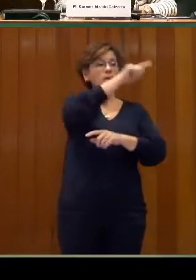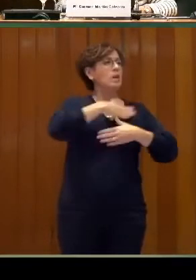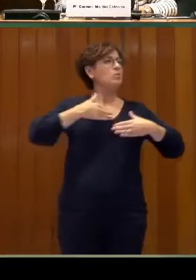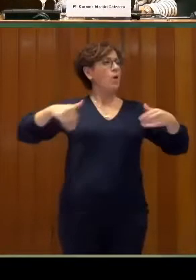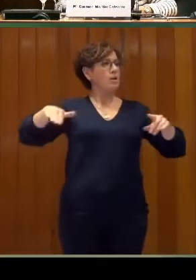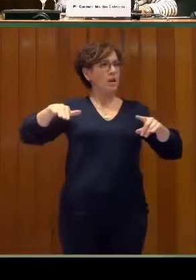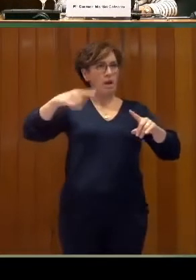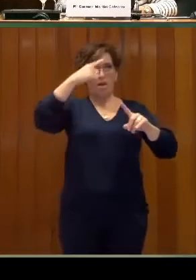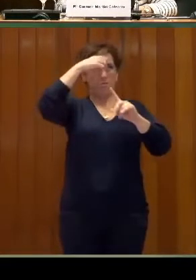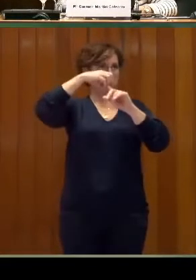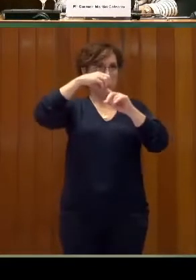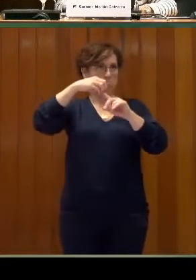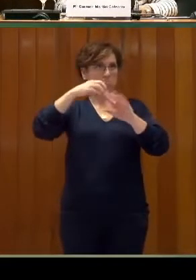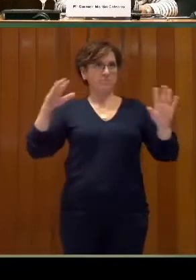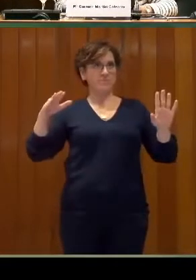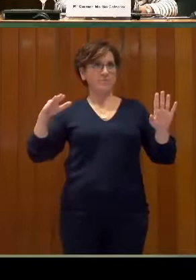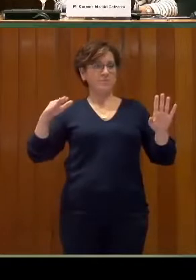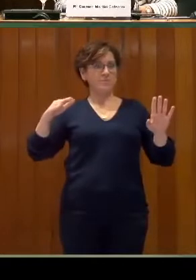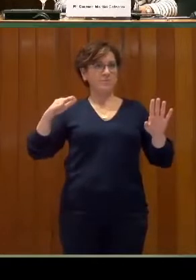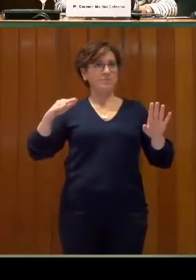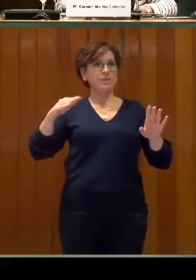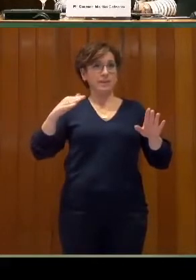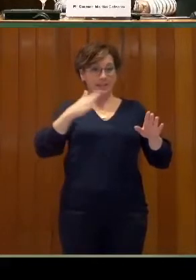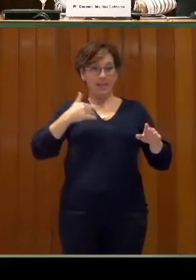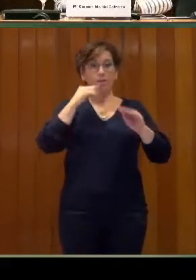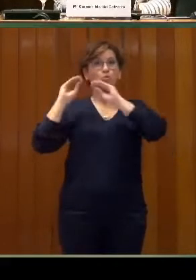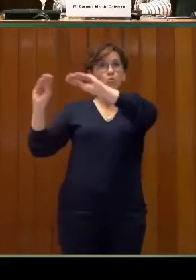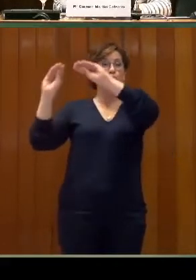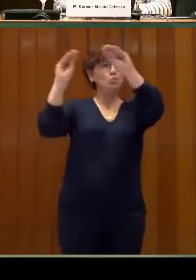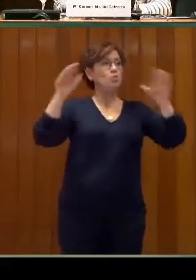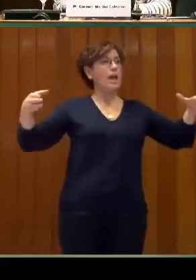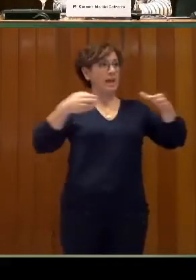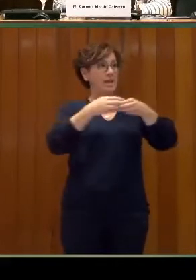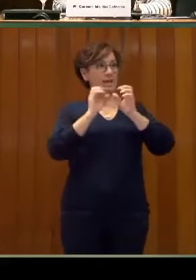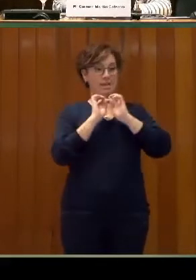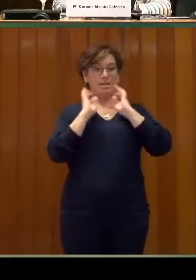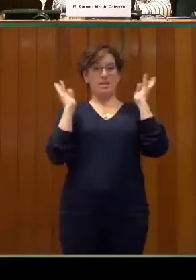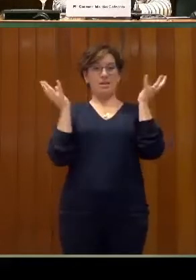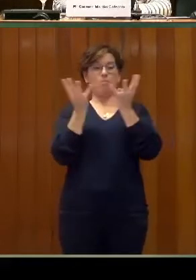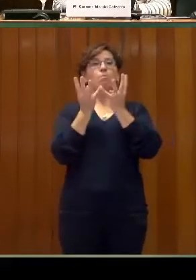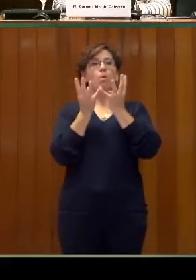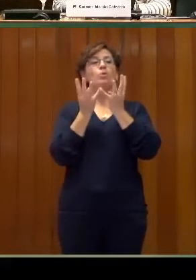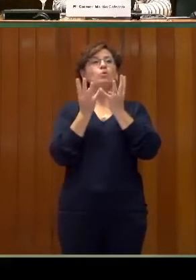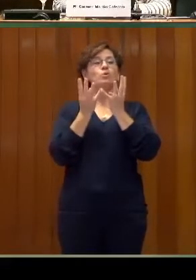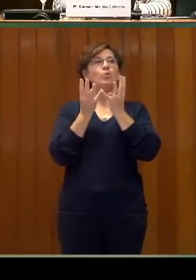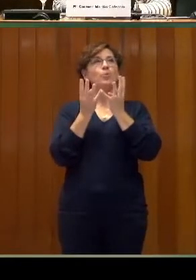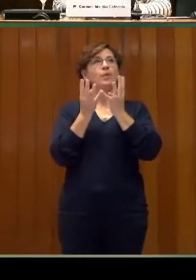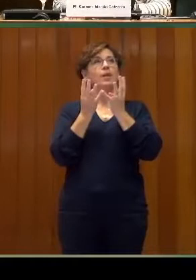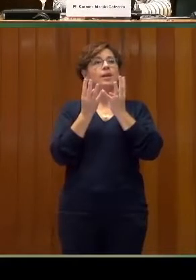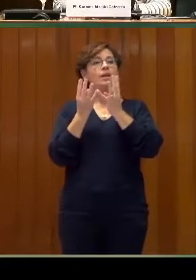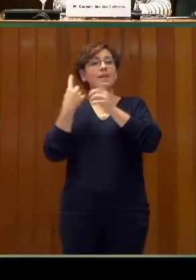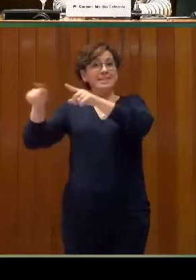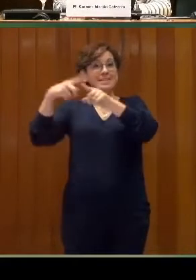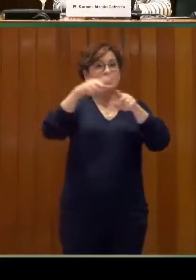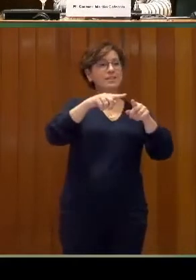están intentando que precisamente estos equipos diversos sean capaces de aportar valores y resultados